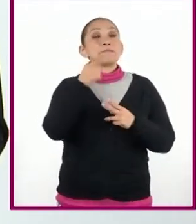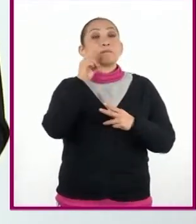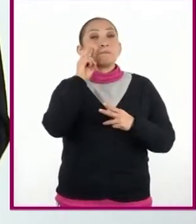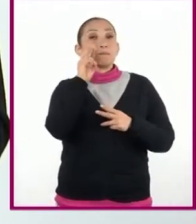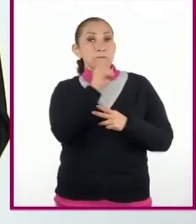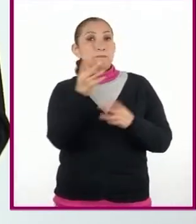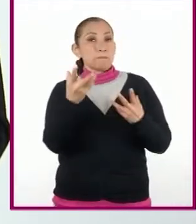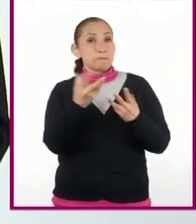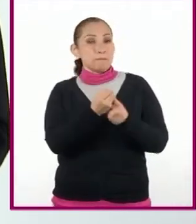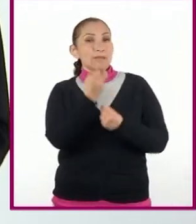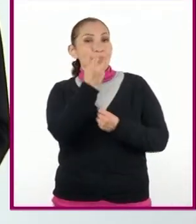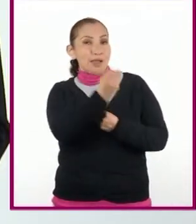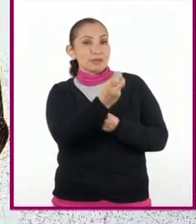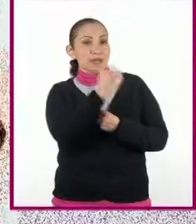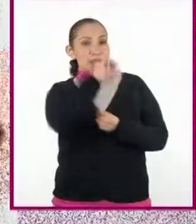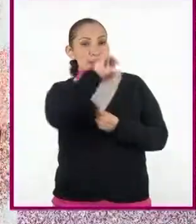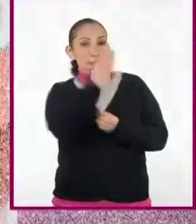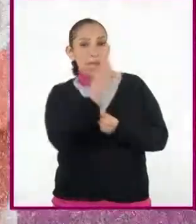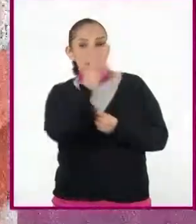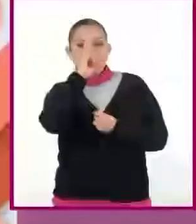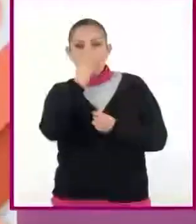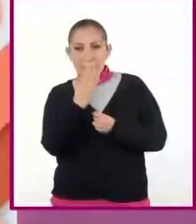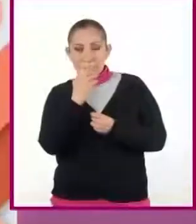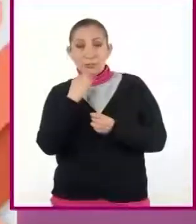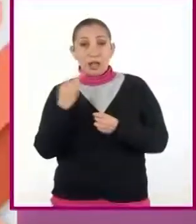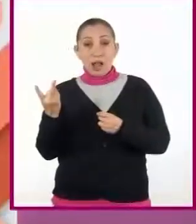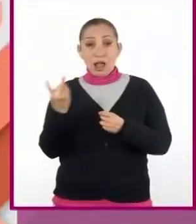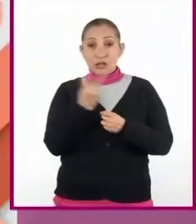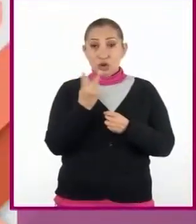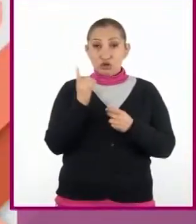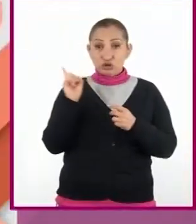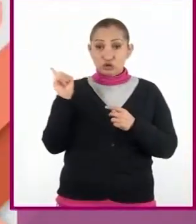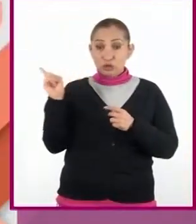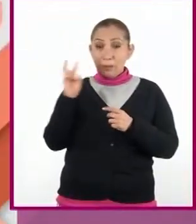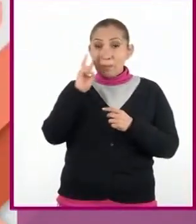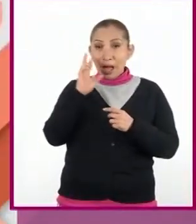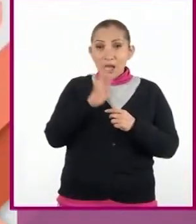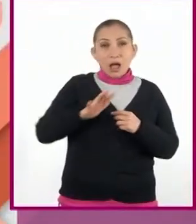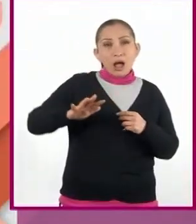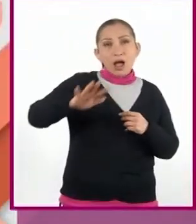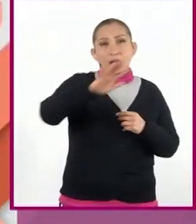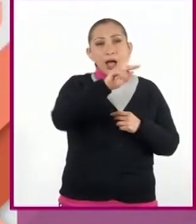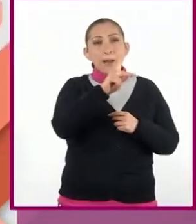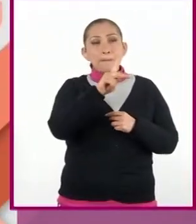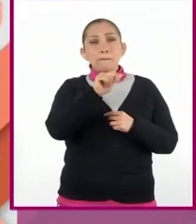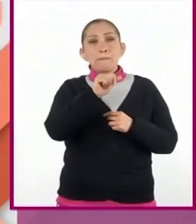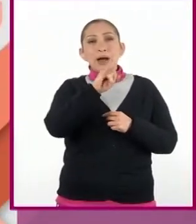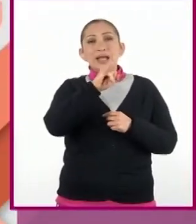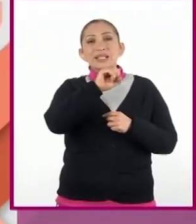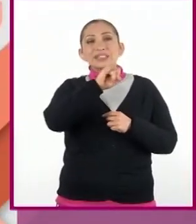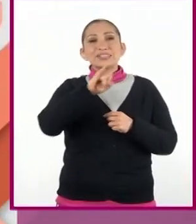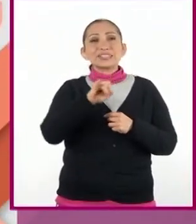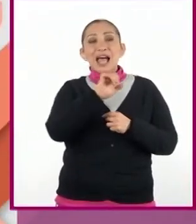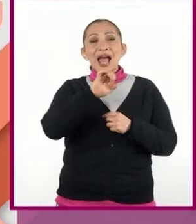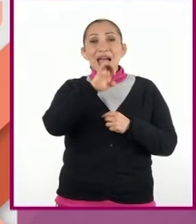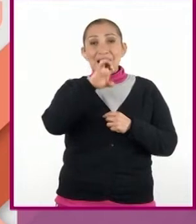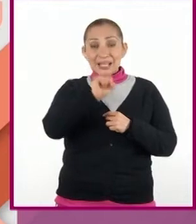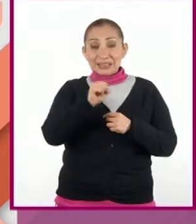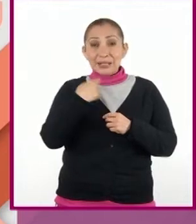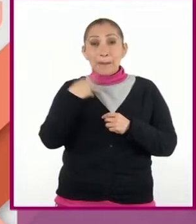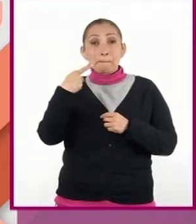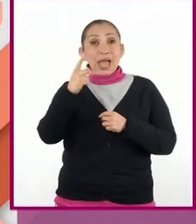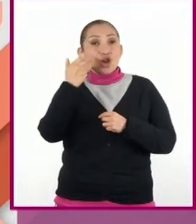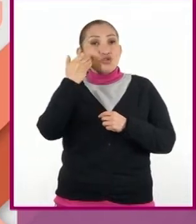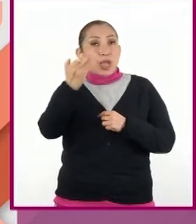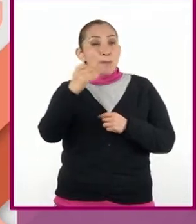veamos juntos las siguientes imágenes. Ambas presentan paisajes, pero el lugar, el tiempo y las sensaciones que